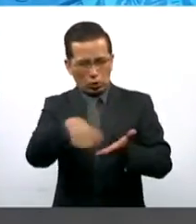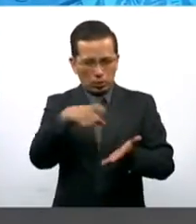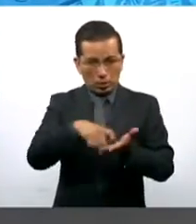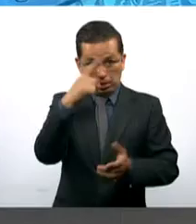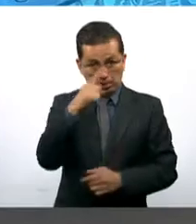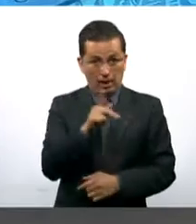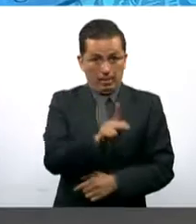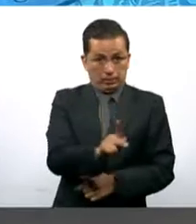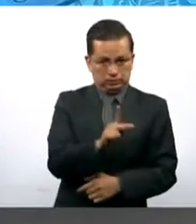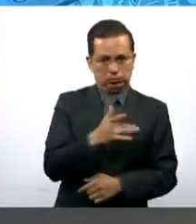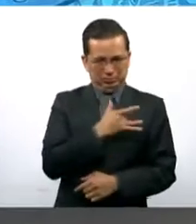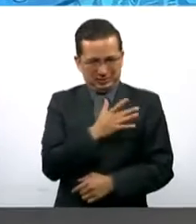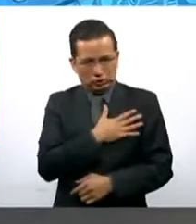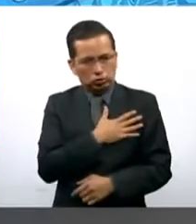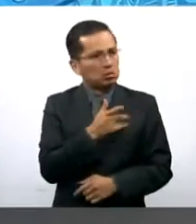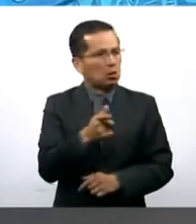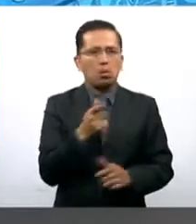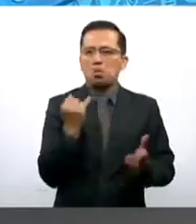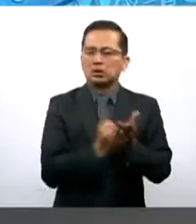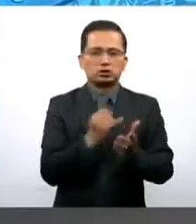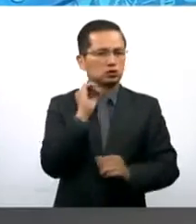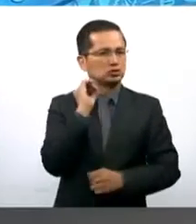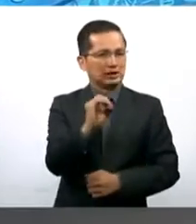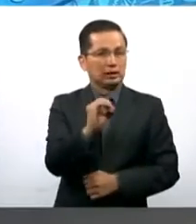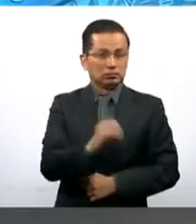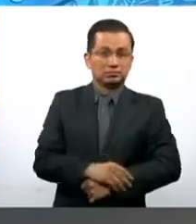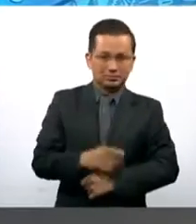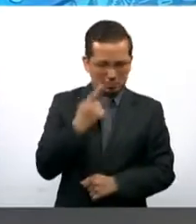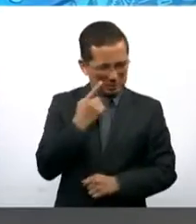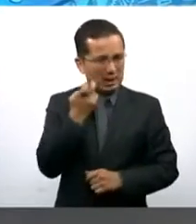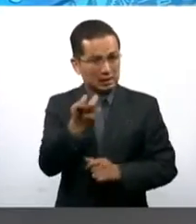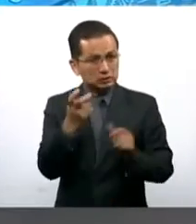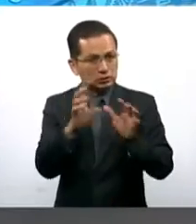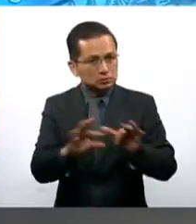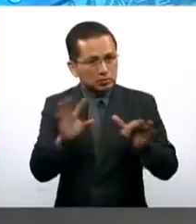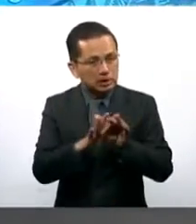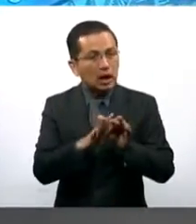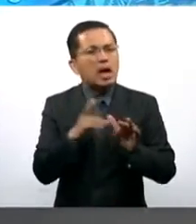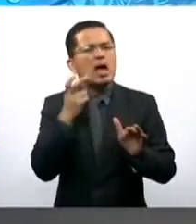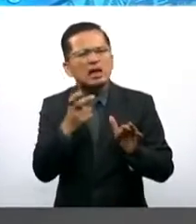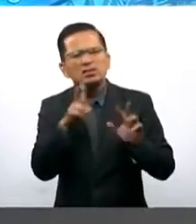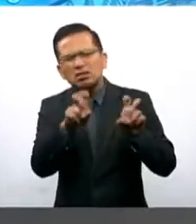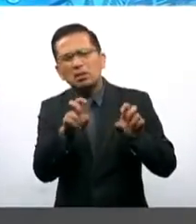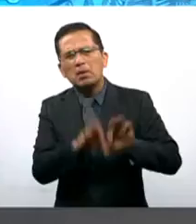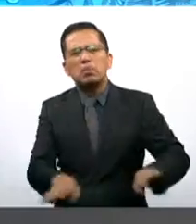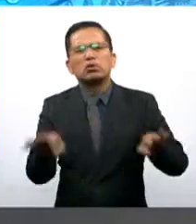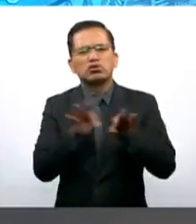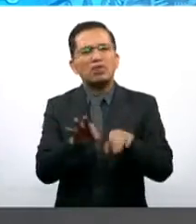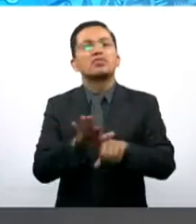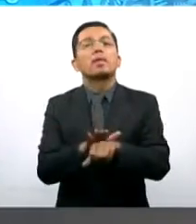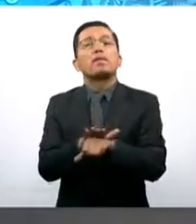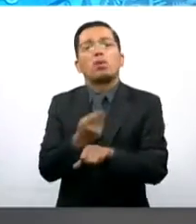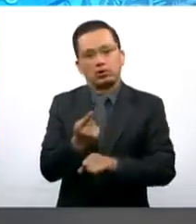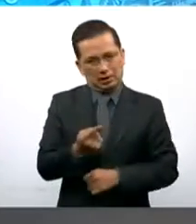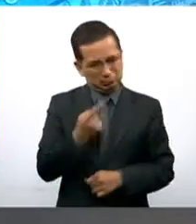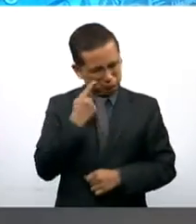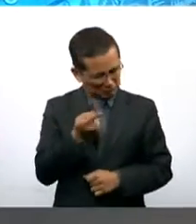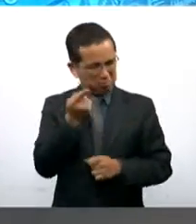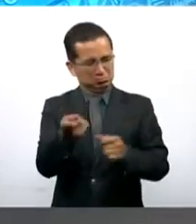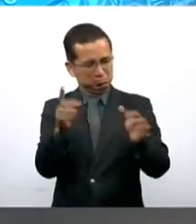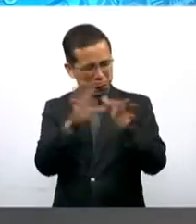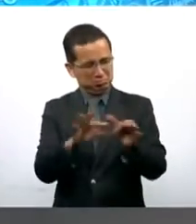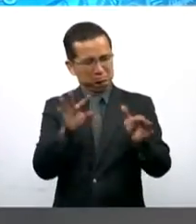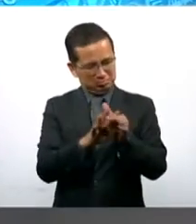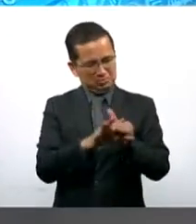importancia? Bueno, Isabel Uribe, jefa de información de noticias, también nos explica con respecto a este asunto en particular